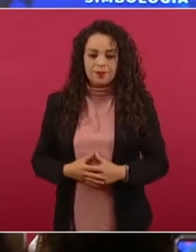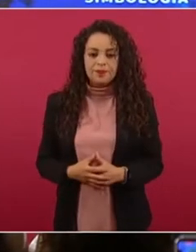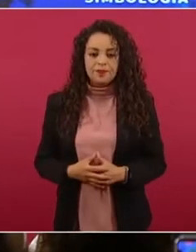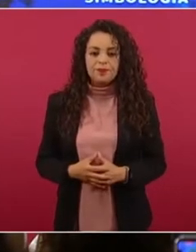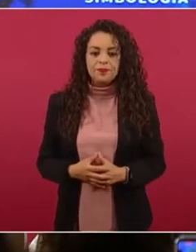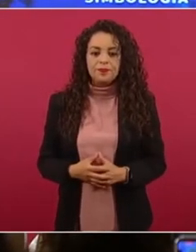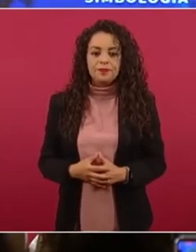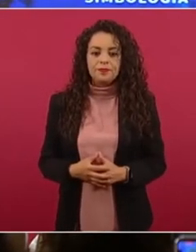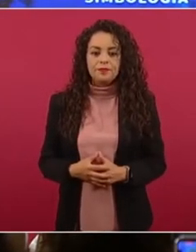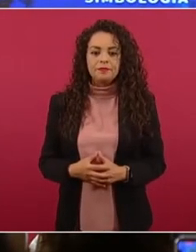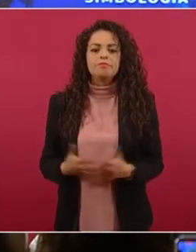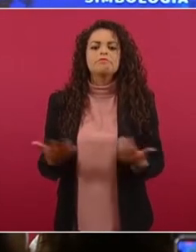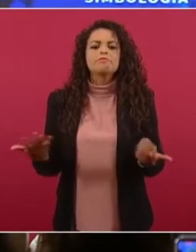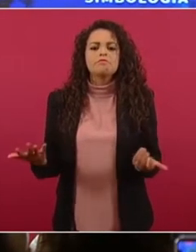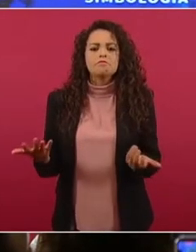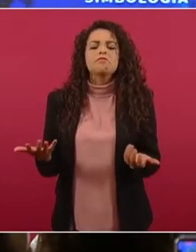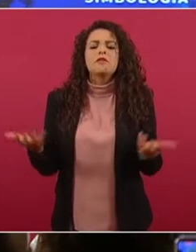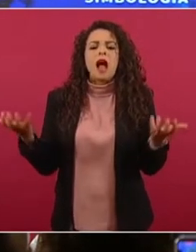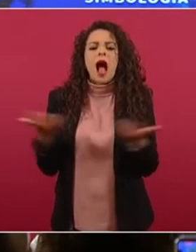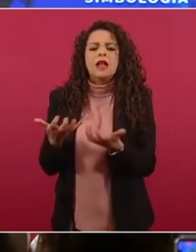¿Dónde se está trabajando?